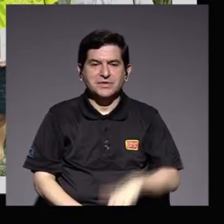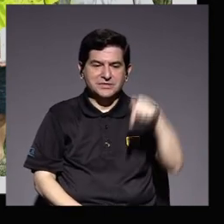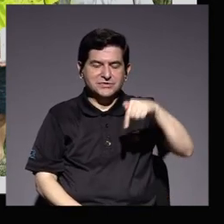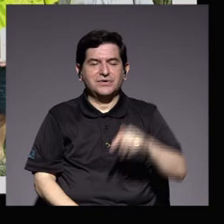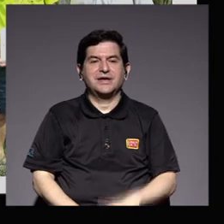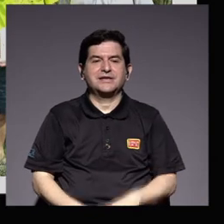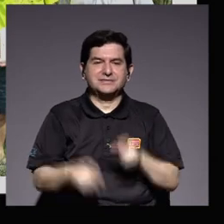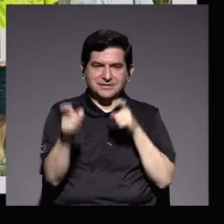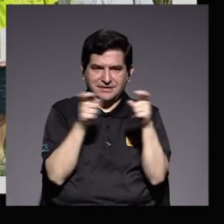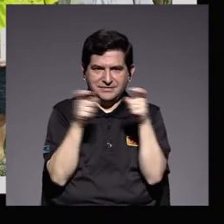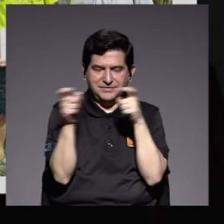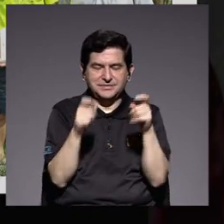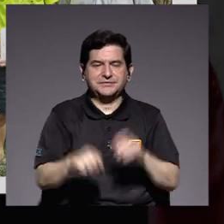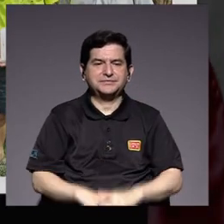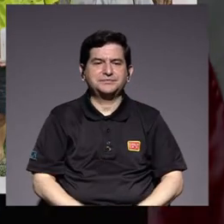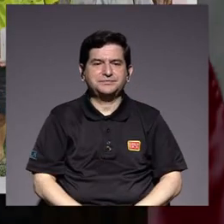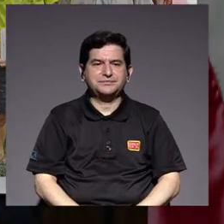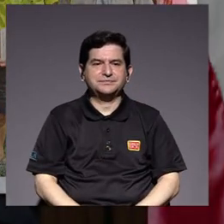transición